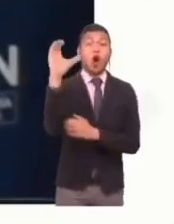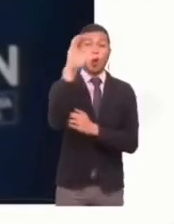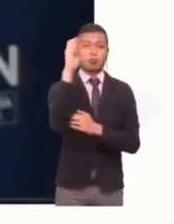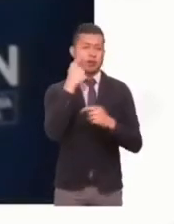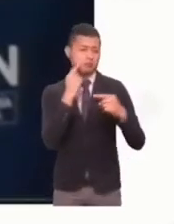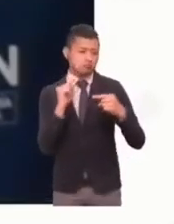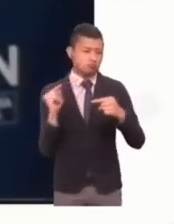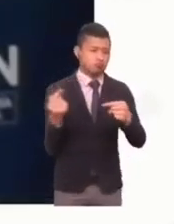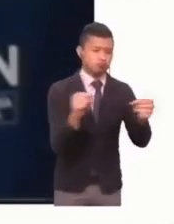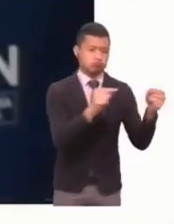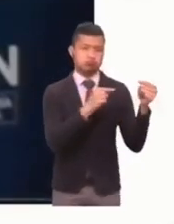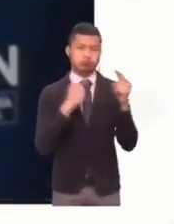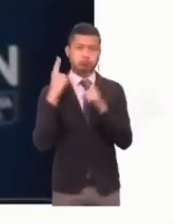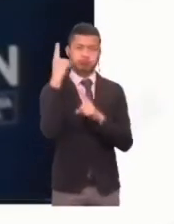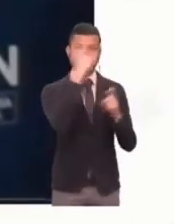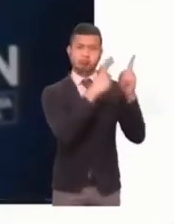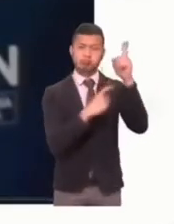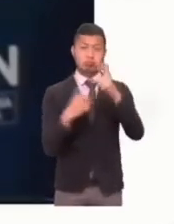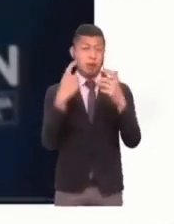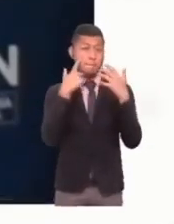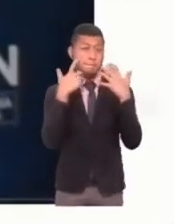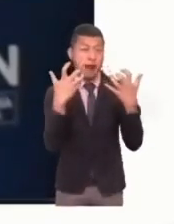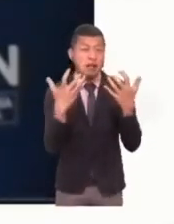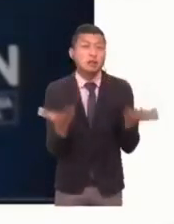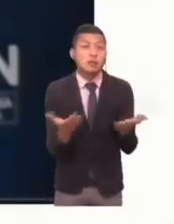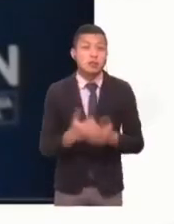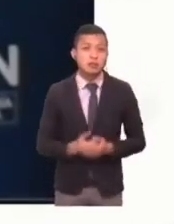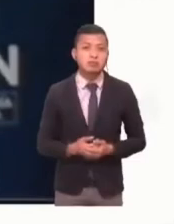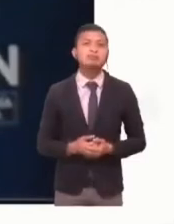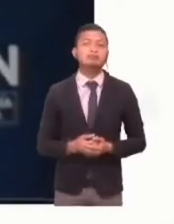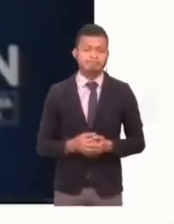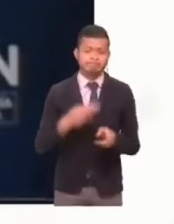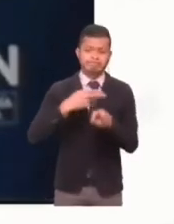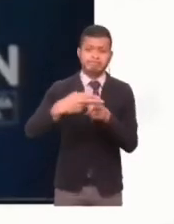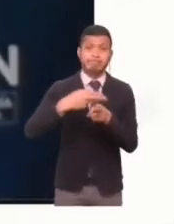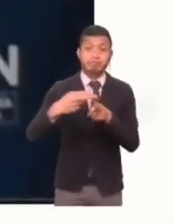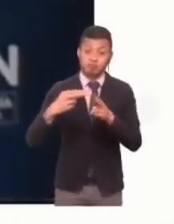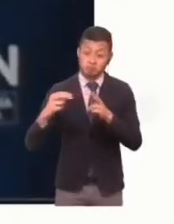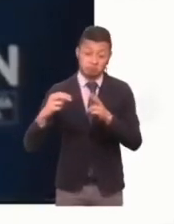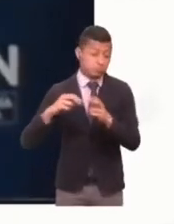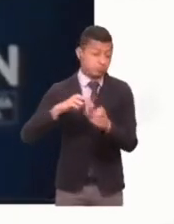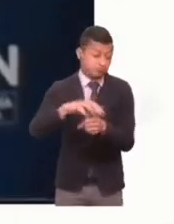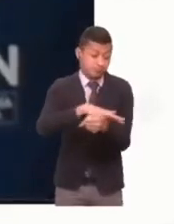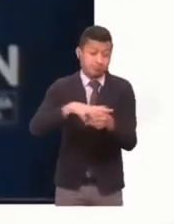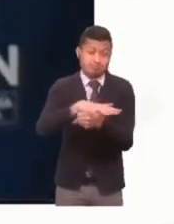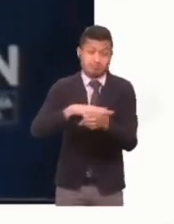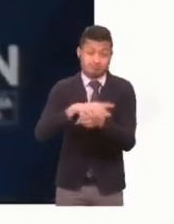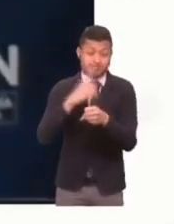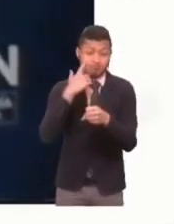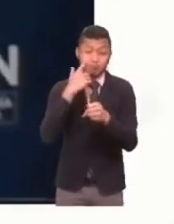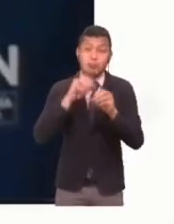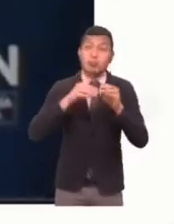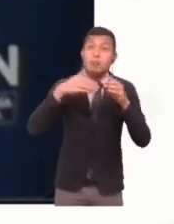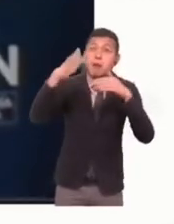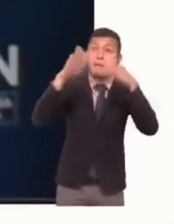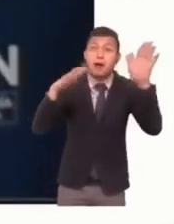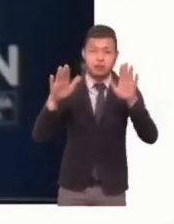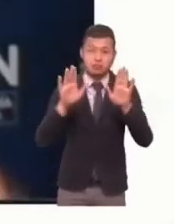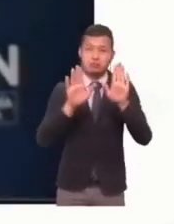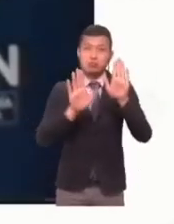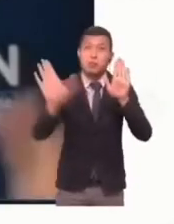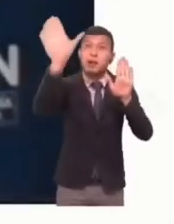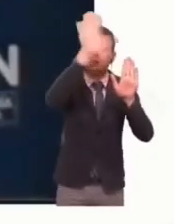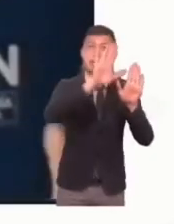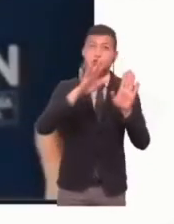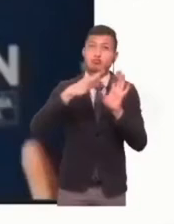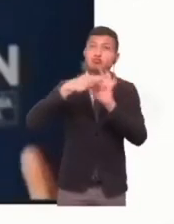es el debate sobre lo que poco que va a quedar de la descentralización en este momento. Lo que estamos viendo, porque